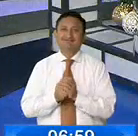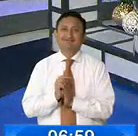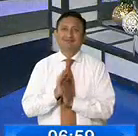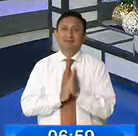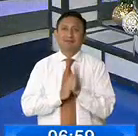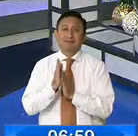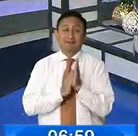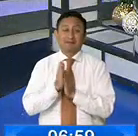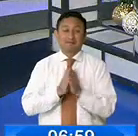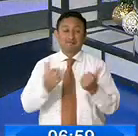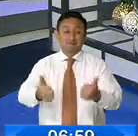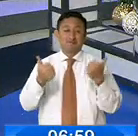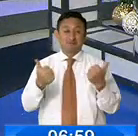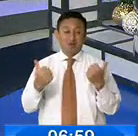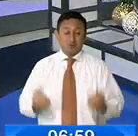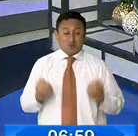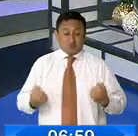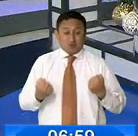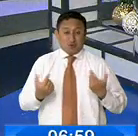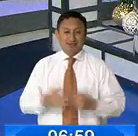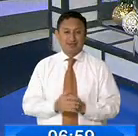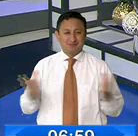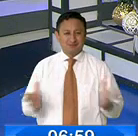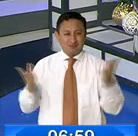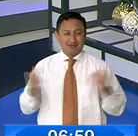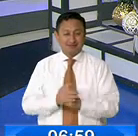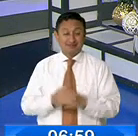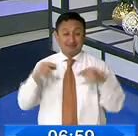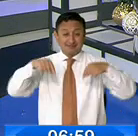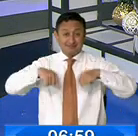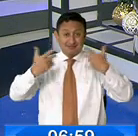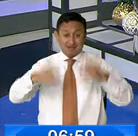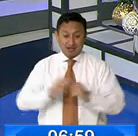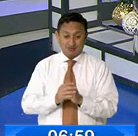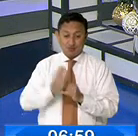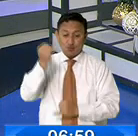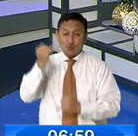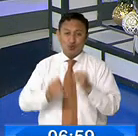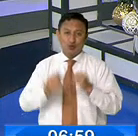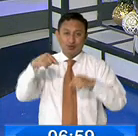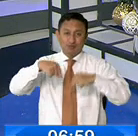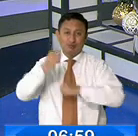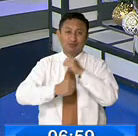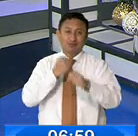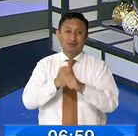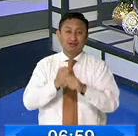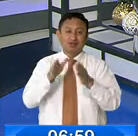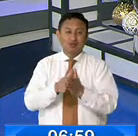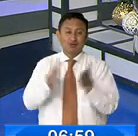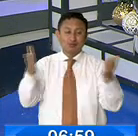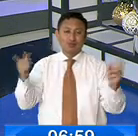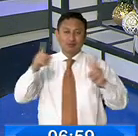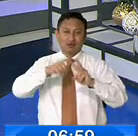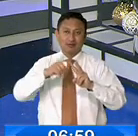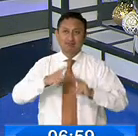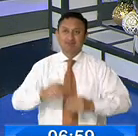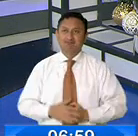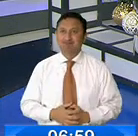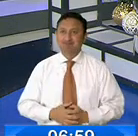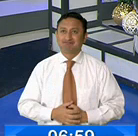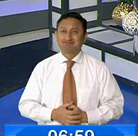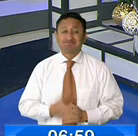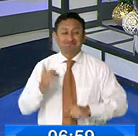Y con fe, con mucha energía, con ánimo, ha llegado la última edición de este año de la emisión de la mañana del Comercio TV.